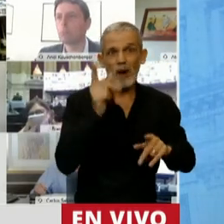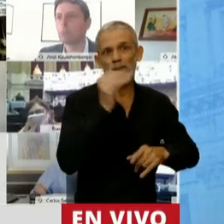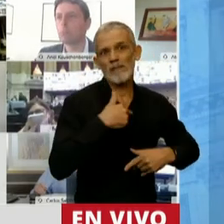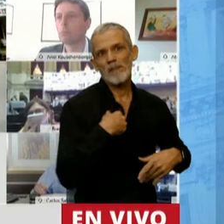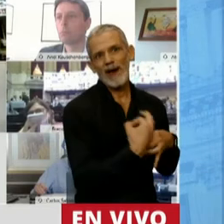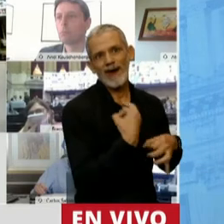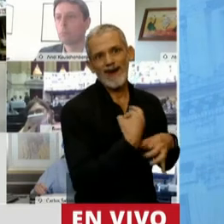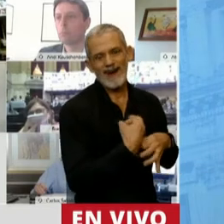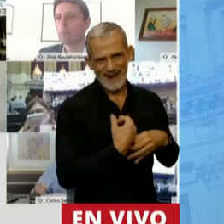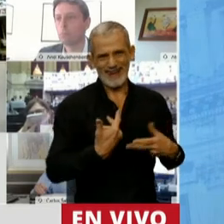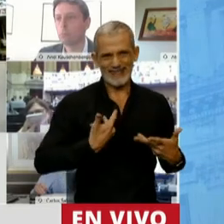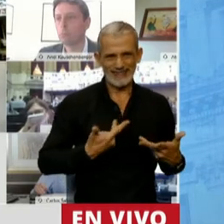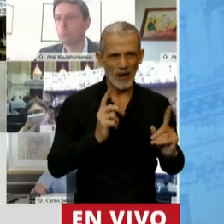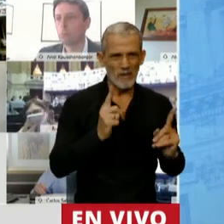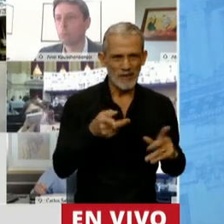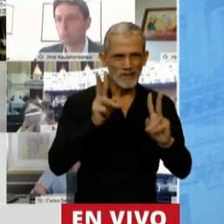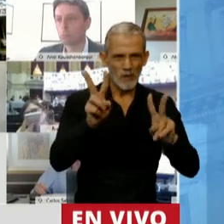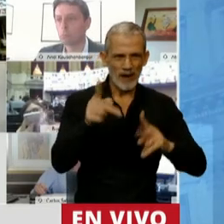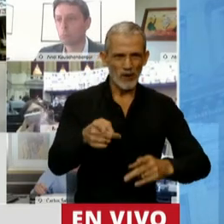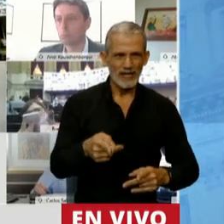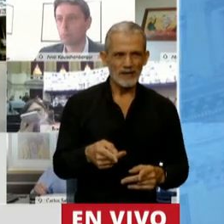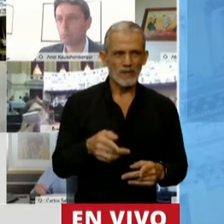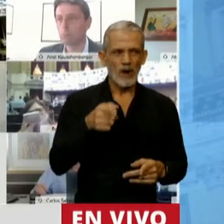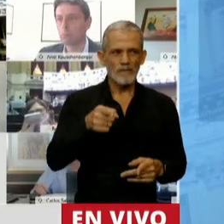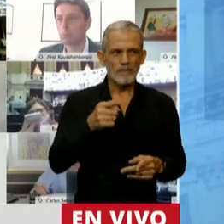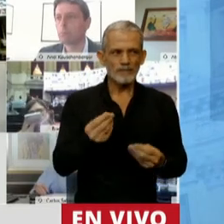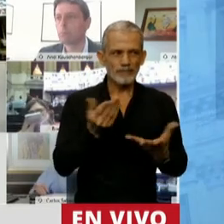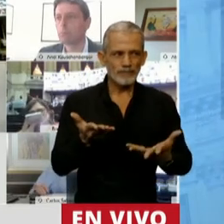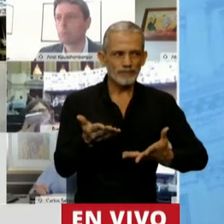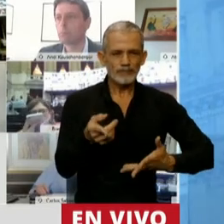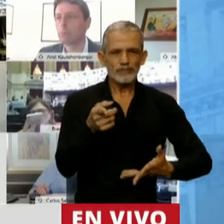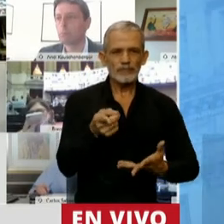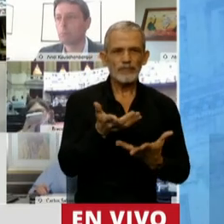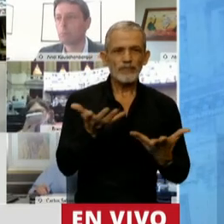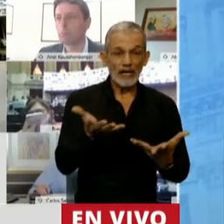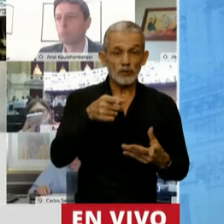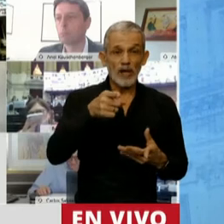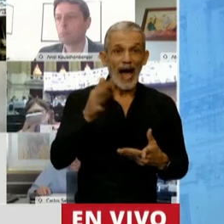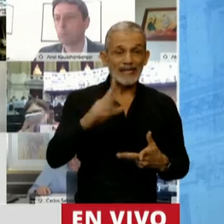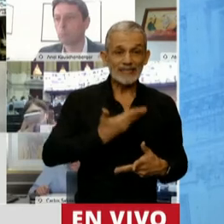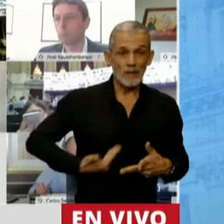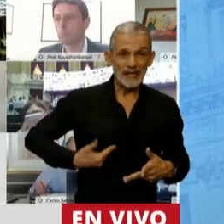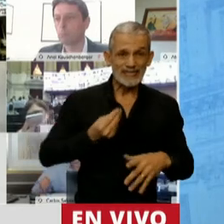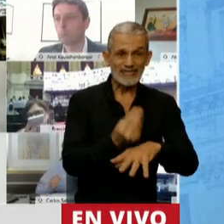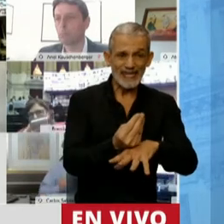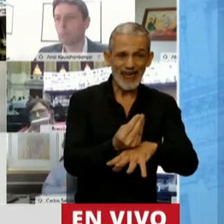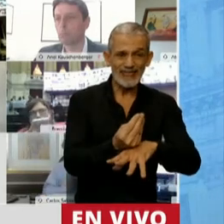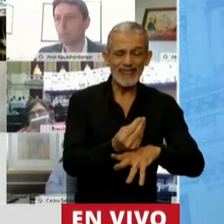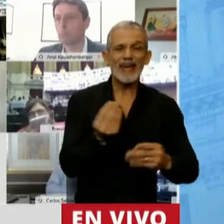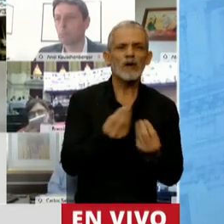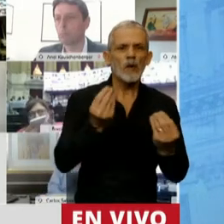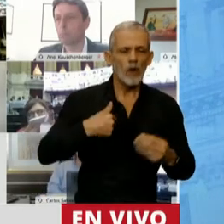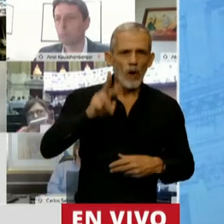viejos y viejas. Y ahí es cuando se nos reflotó la esperanza, señor presidente, porque vimos a